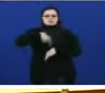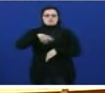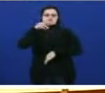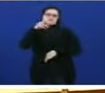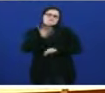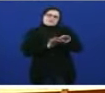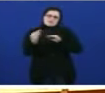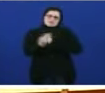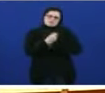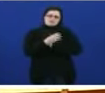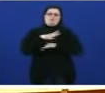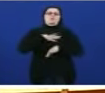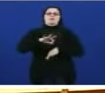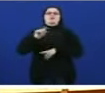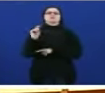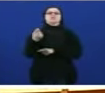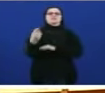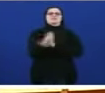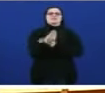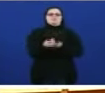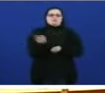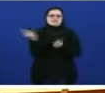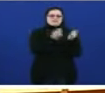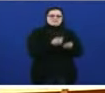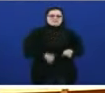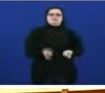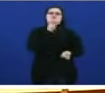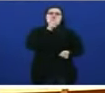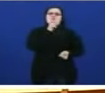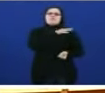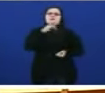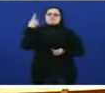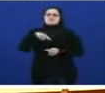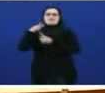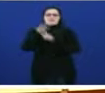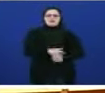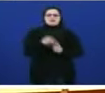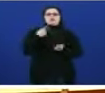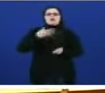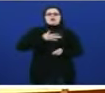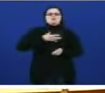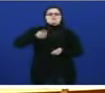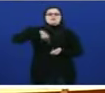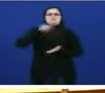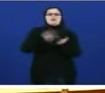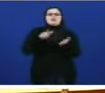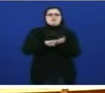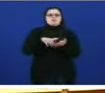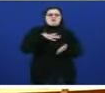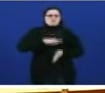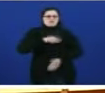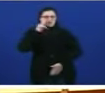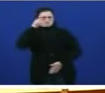financiamento que Galiza precisa como alguén que diariamente despreza nosa lingua e minusvalora nosa autogoverno pode ser tomado a xerio